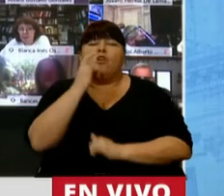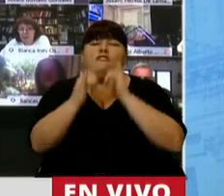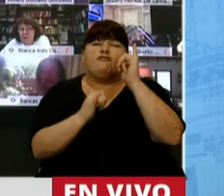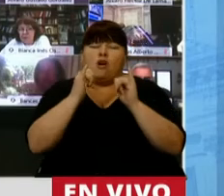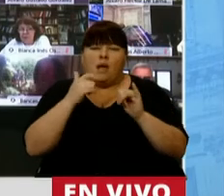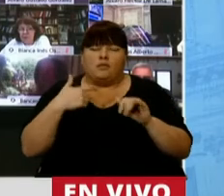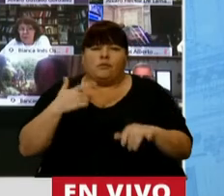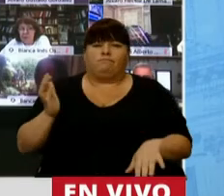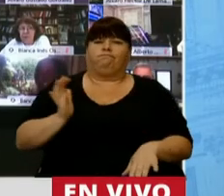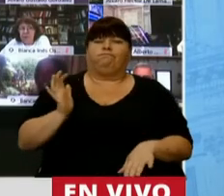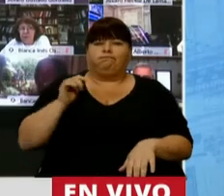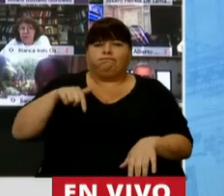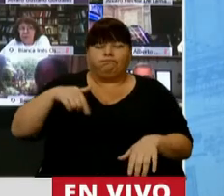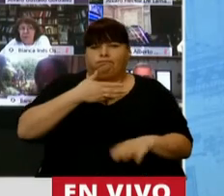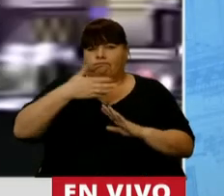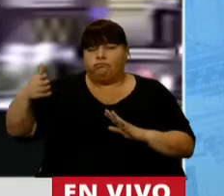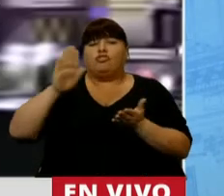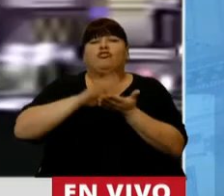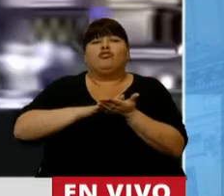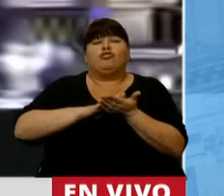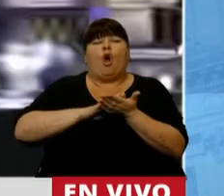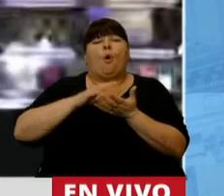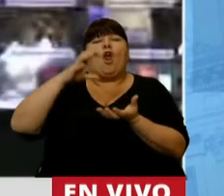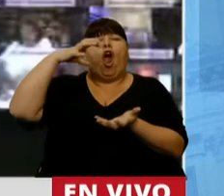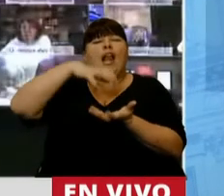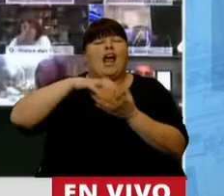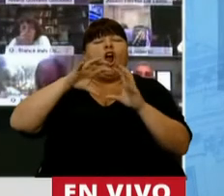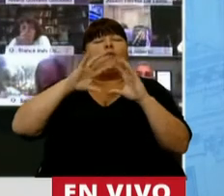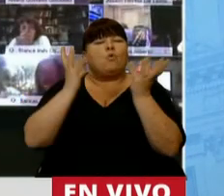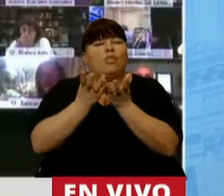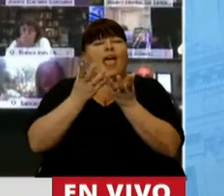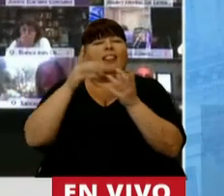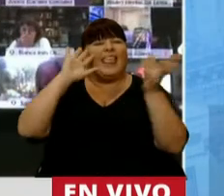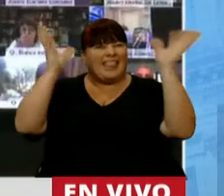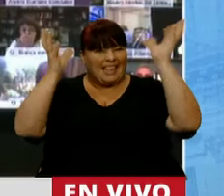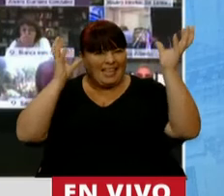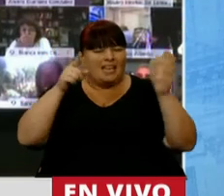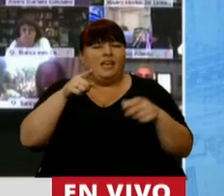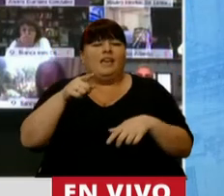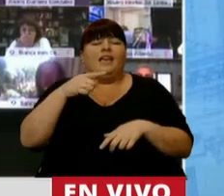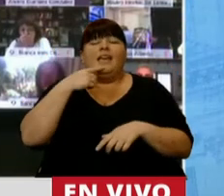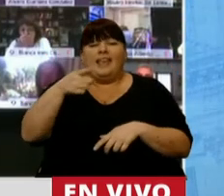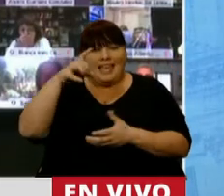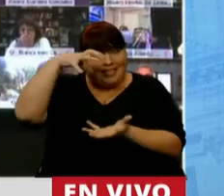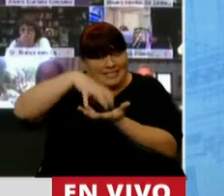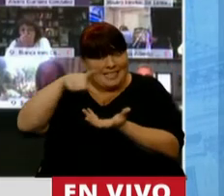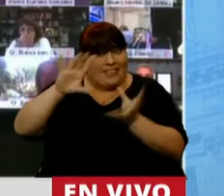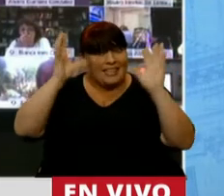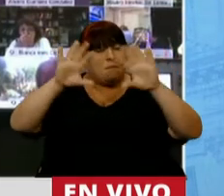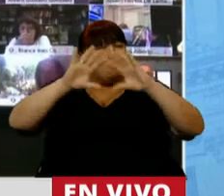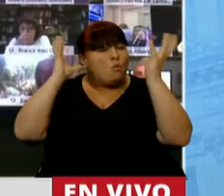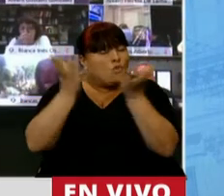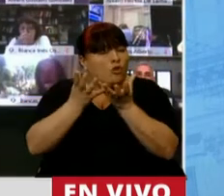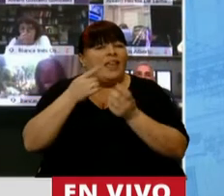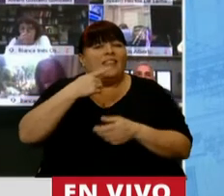muy impactante por estos días de la Organización Meteorológica Mundial. Estima la Organización Meteorológica